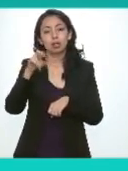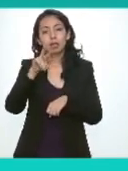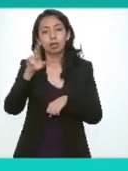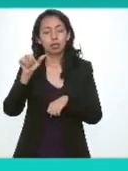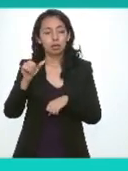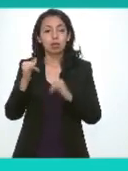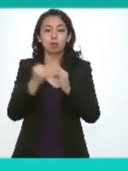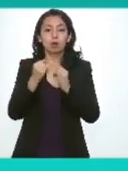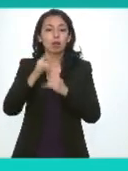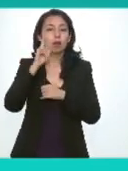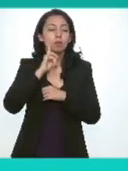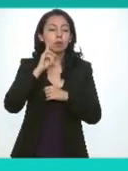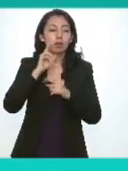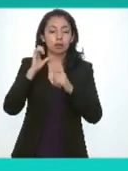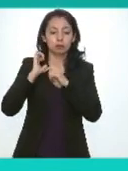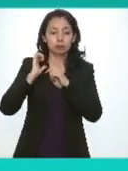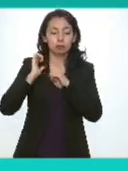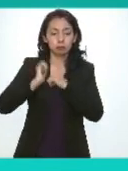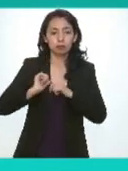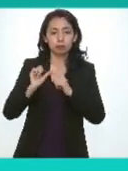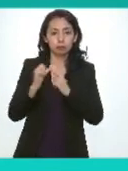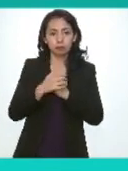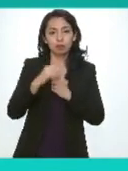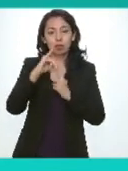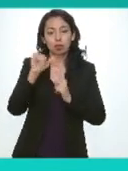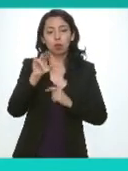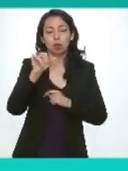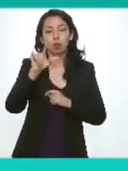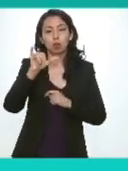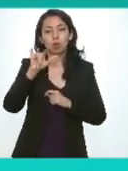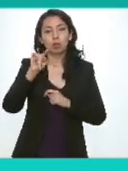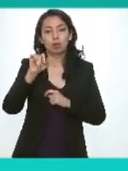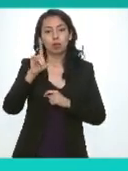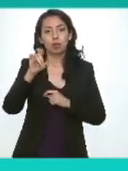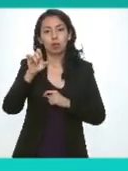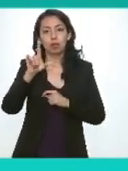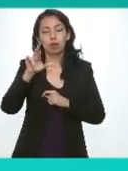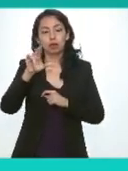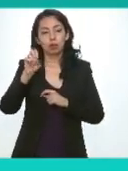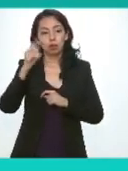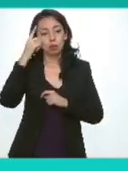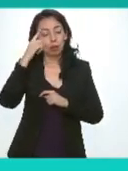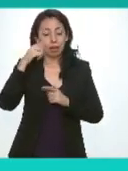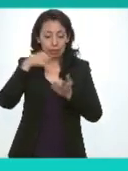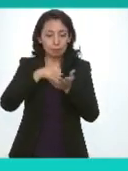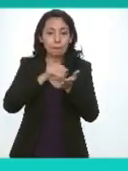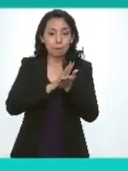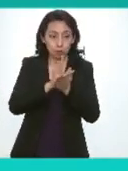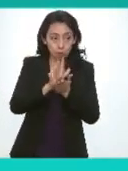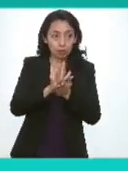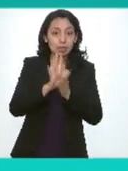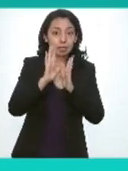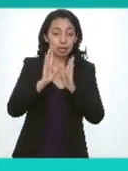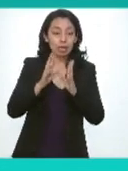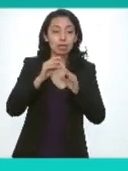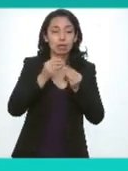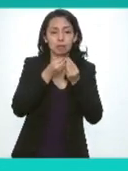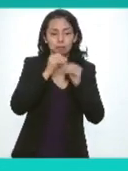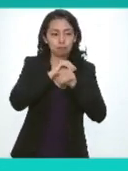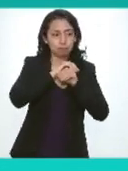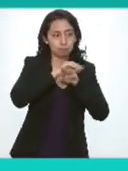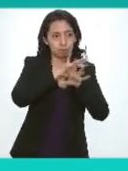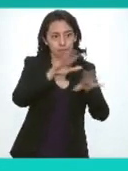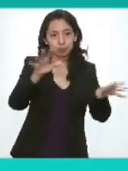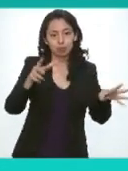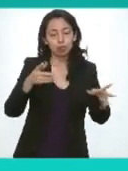Julieta del Río por su intervención para que este manual sea impreso y pueda haber una distribución